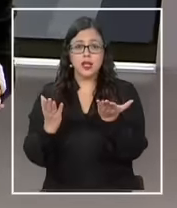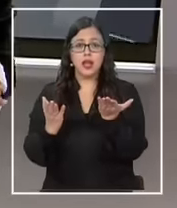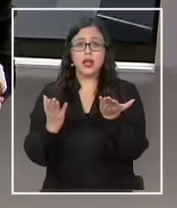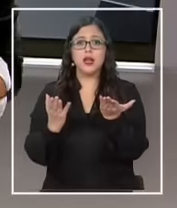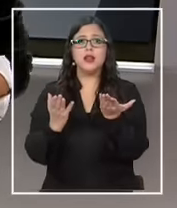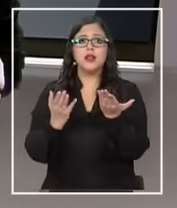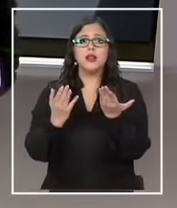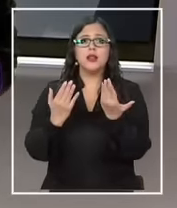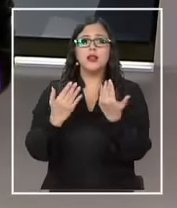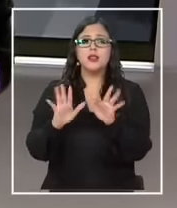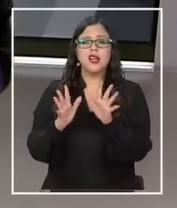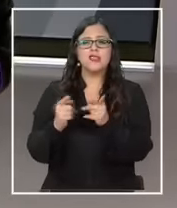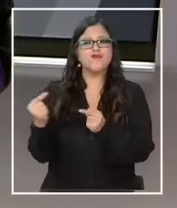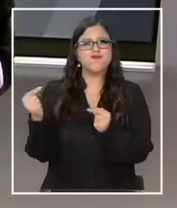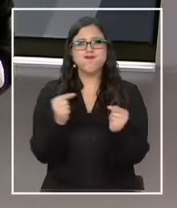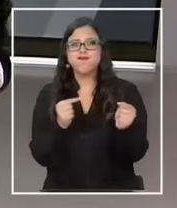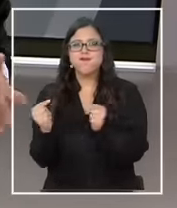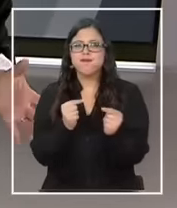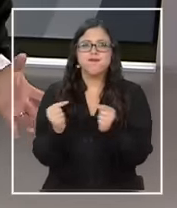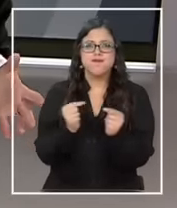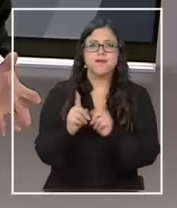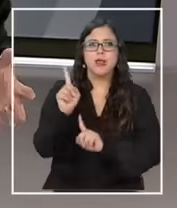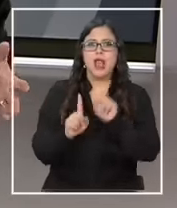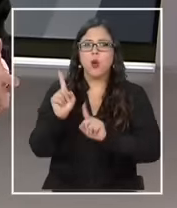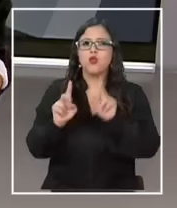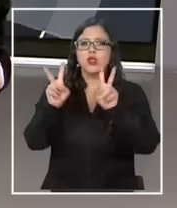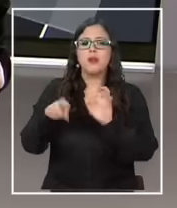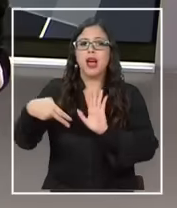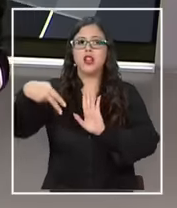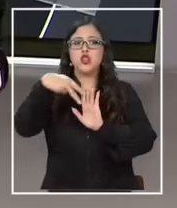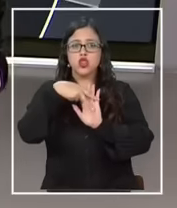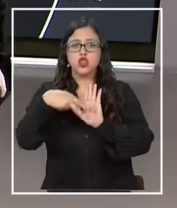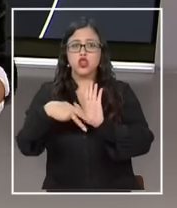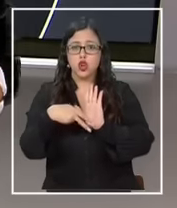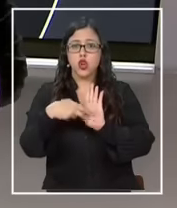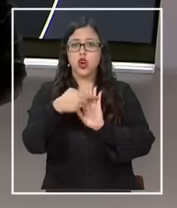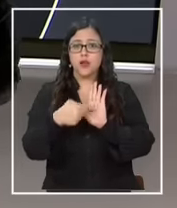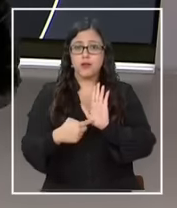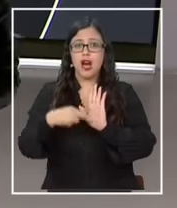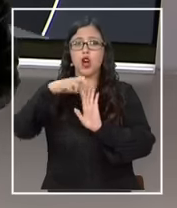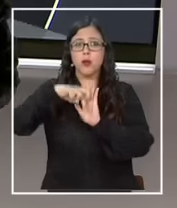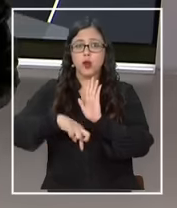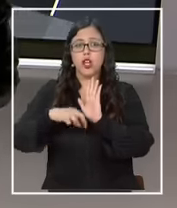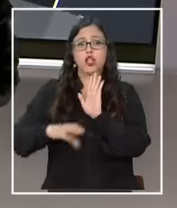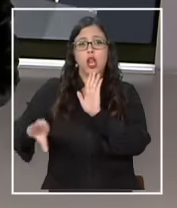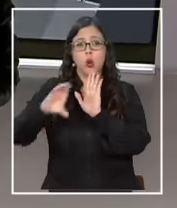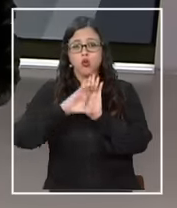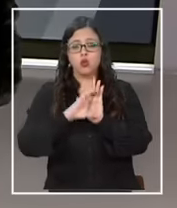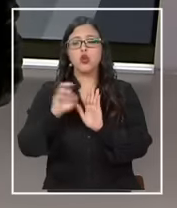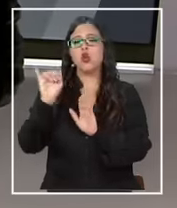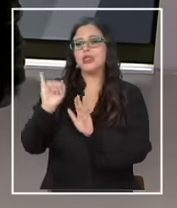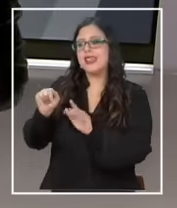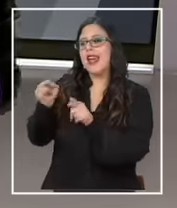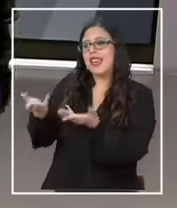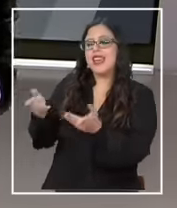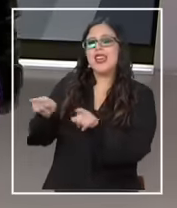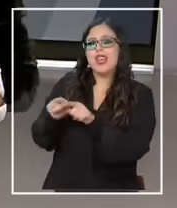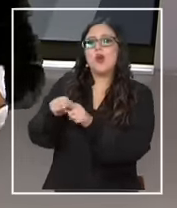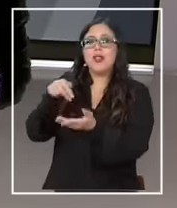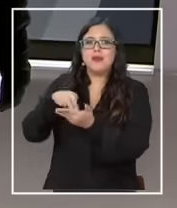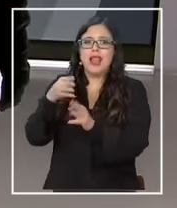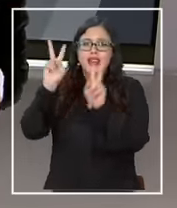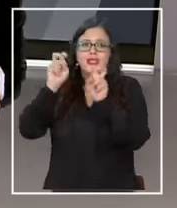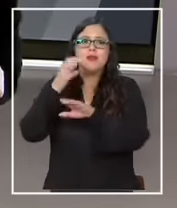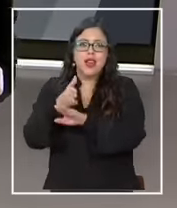evidenciar sus diferencias en ciertas normas establecidas por el proyecto constitucional. Bueno, claro, se esperaba que ocurriera eso.